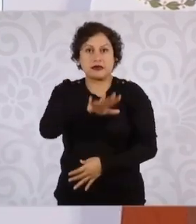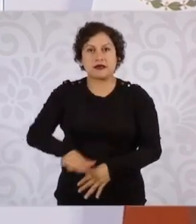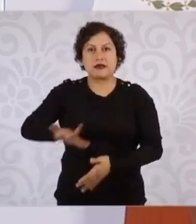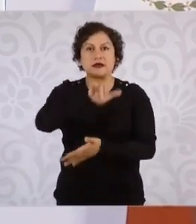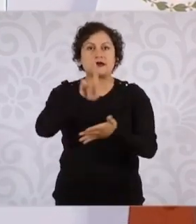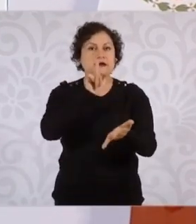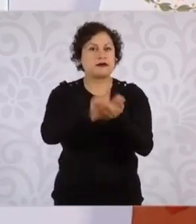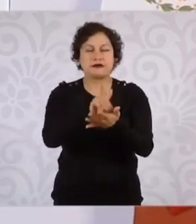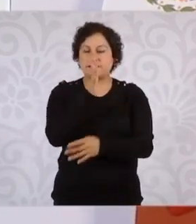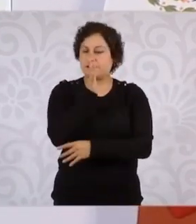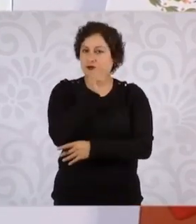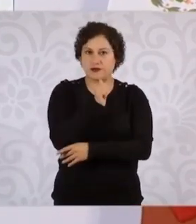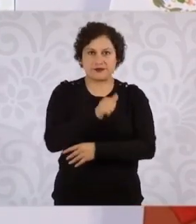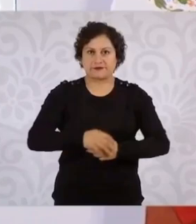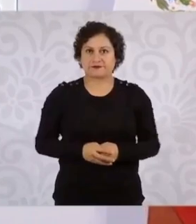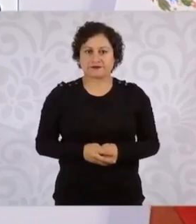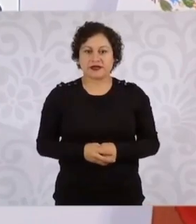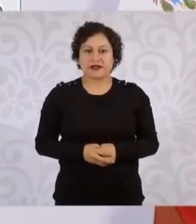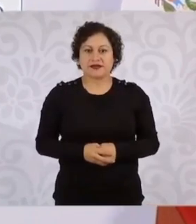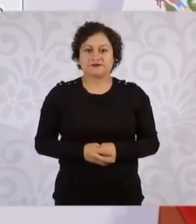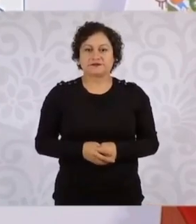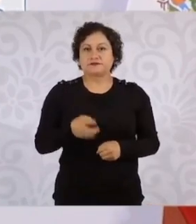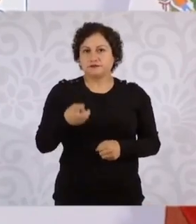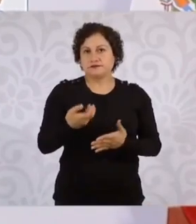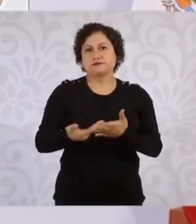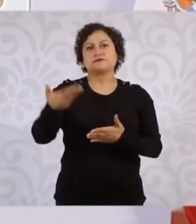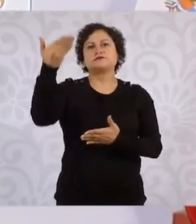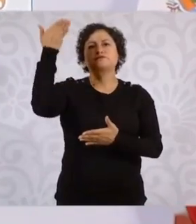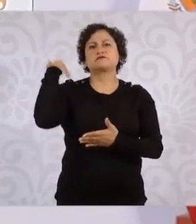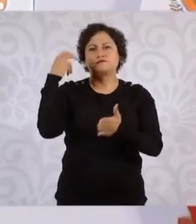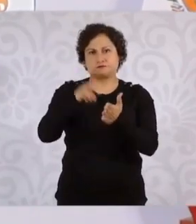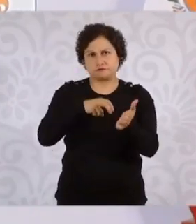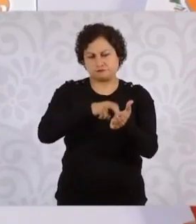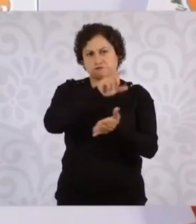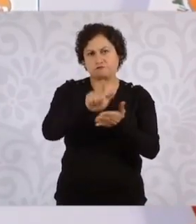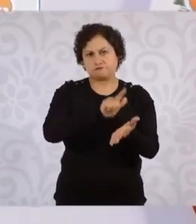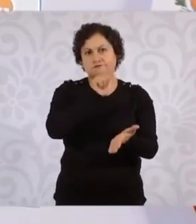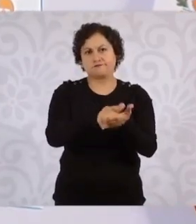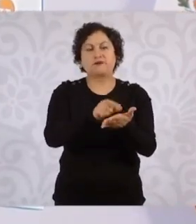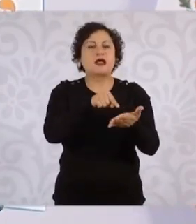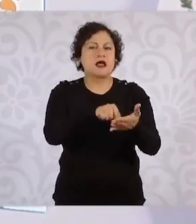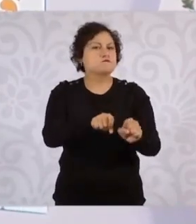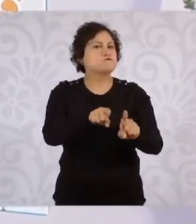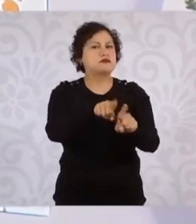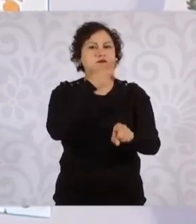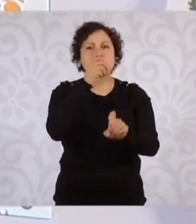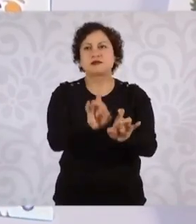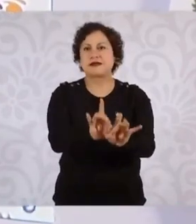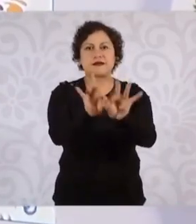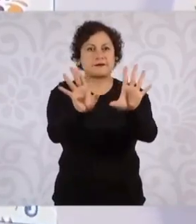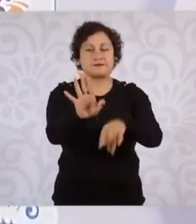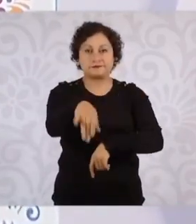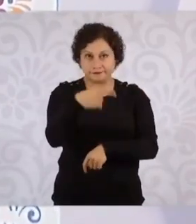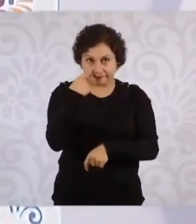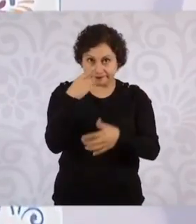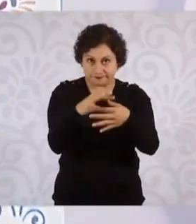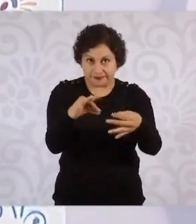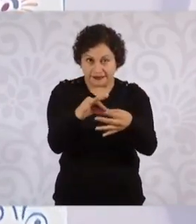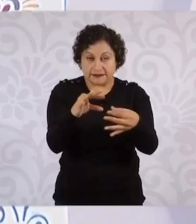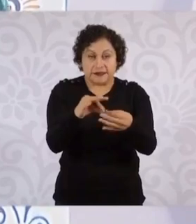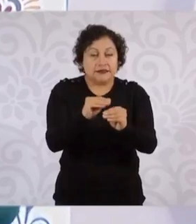que eso había sido una modificación previa, salvo en casos excepcionales. La Constitución es la